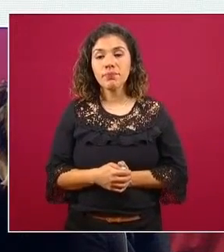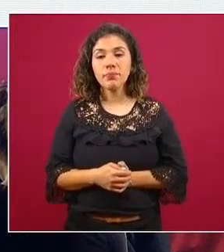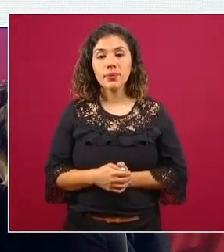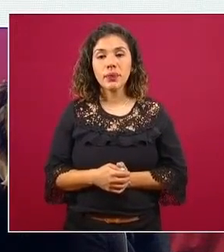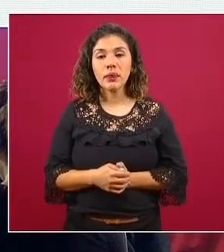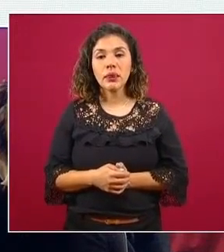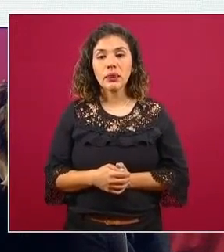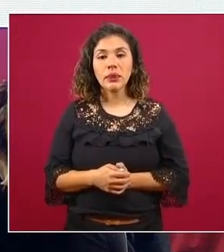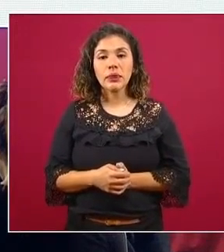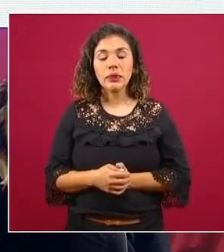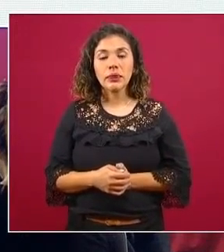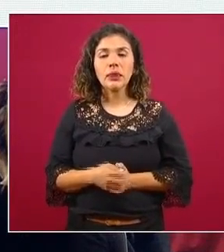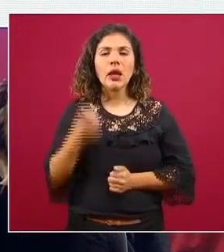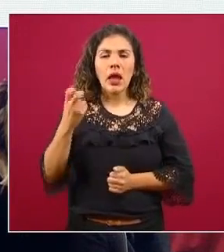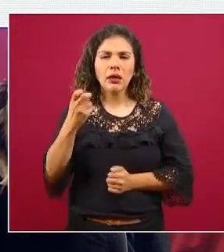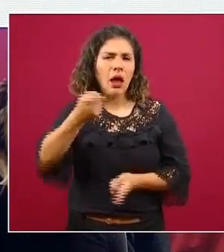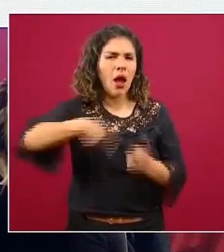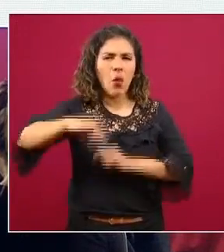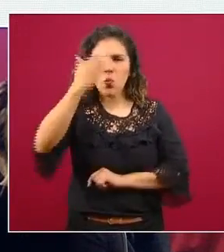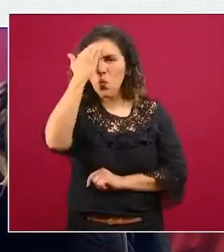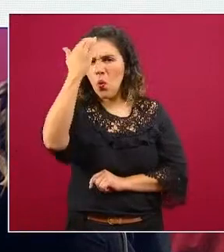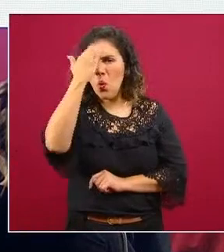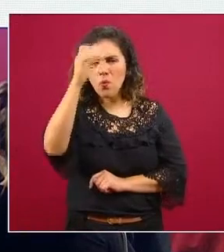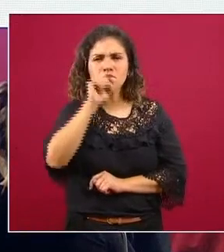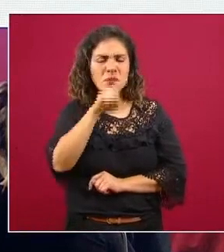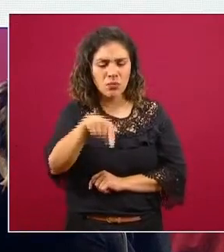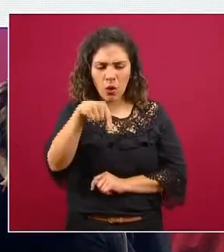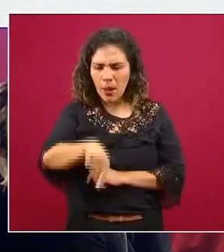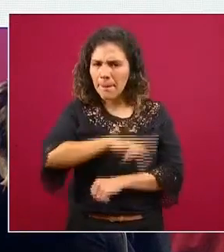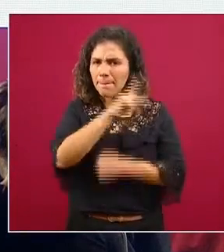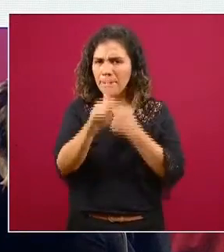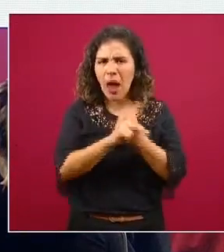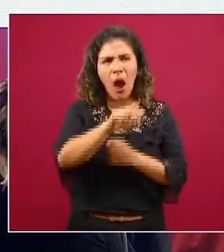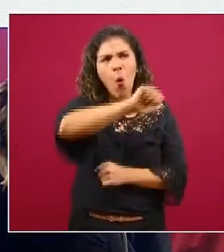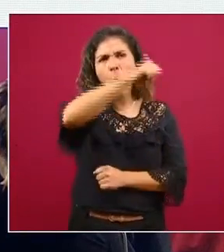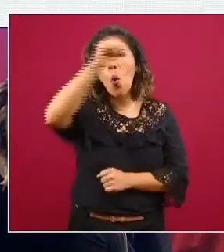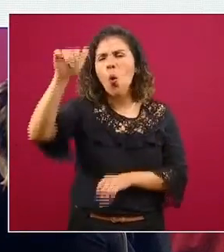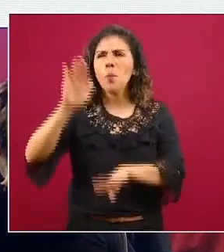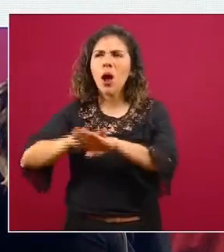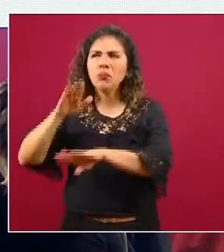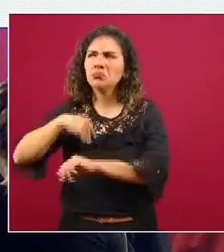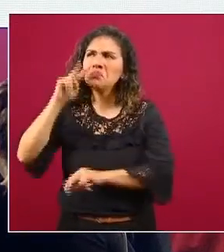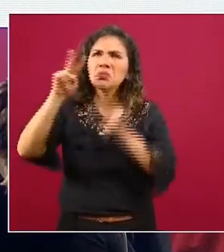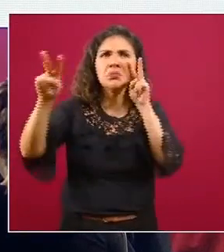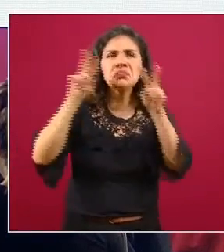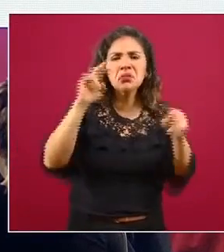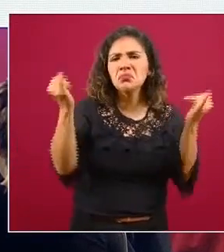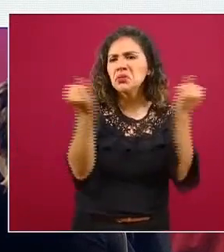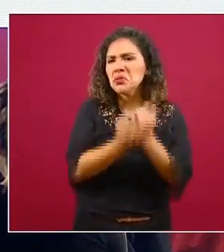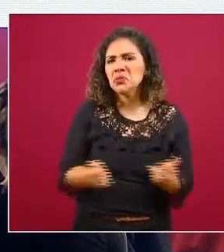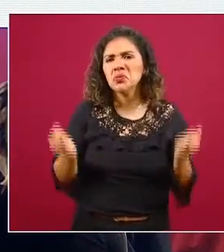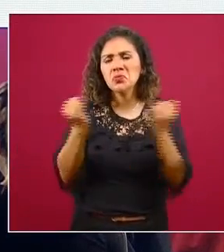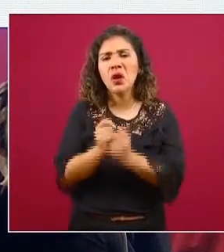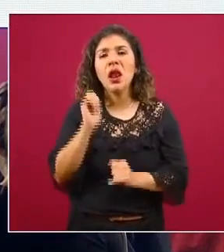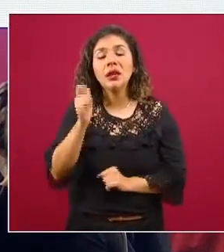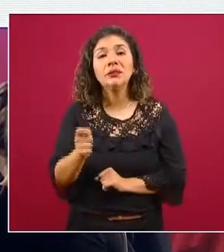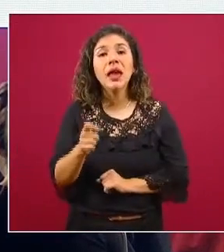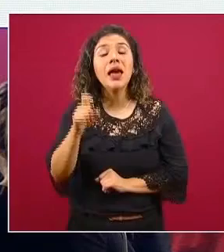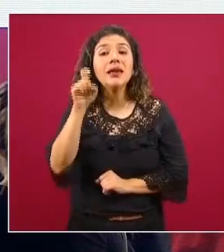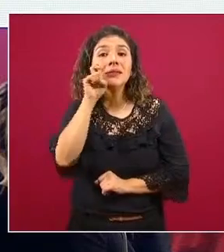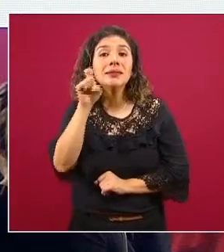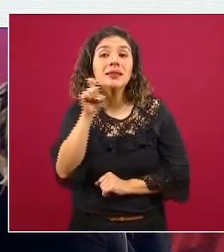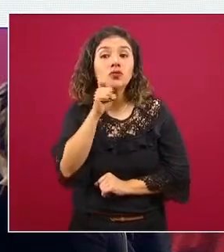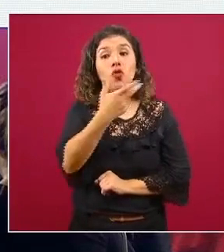esto es una situación muy conocida y que se replica no sólo en nuestro país en todos los países se ha visto lo mismo el sexo tiene